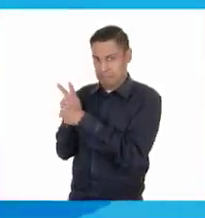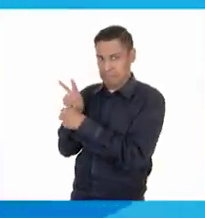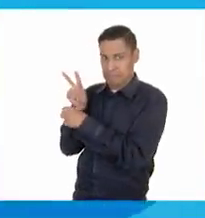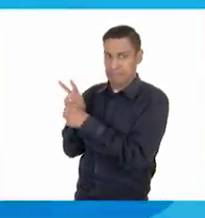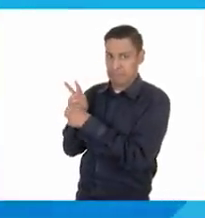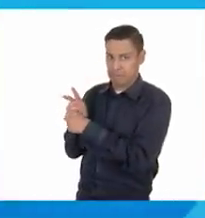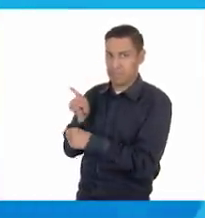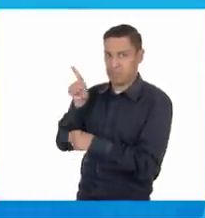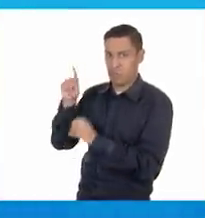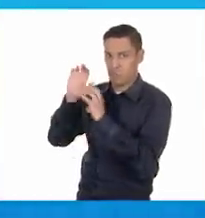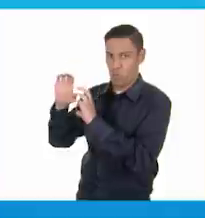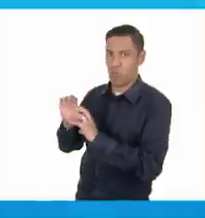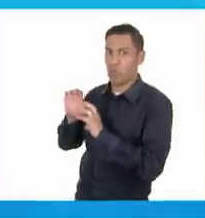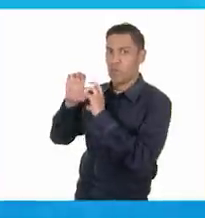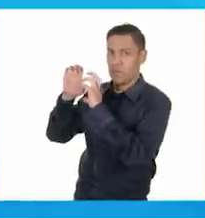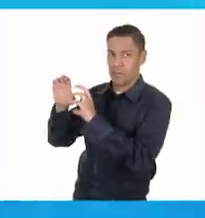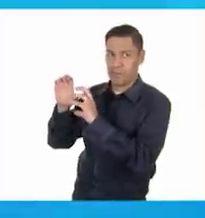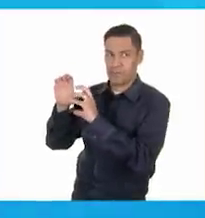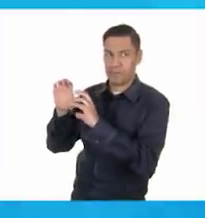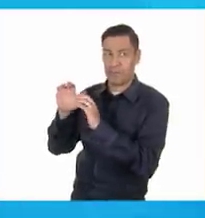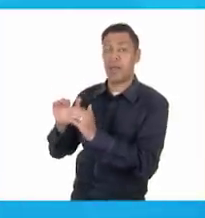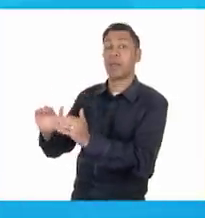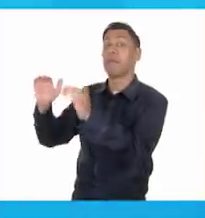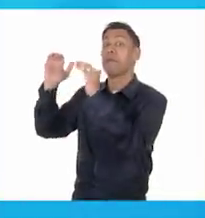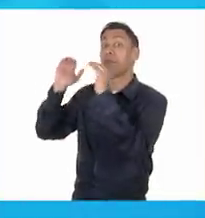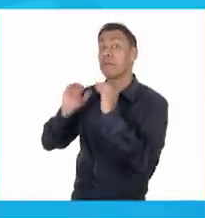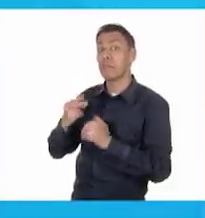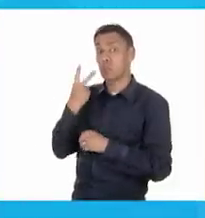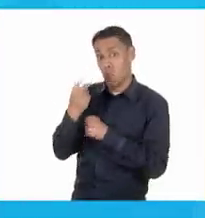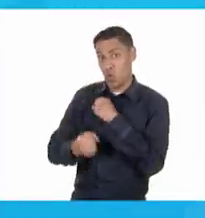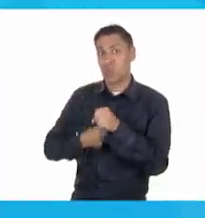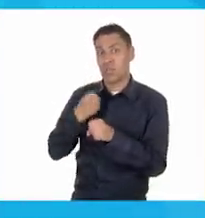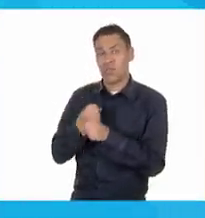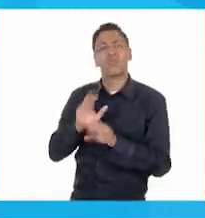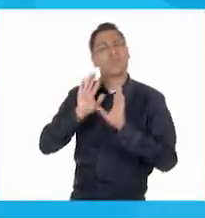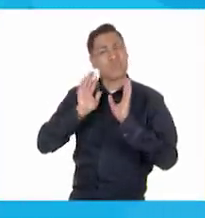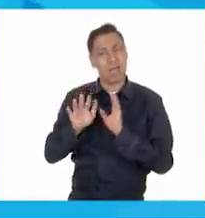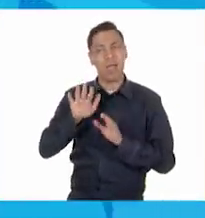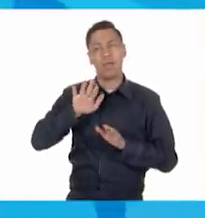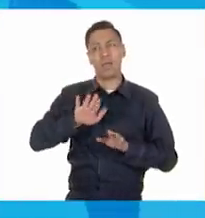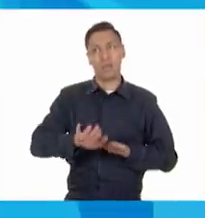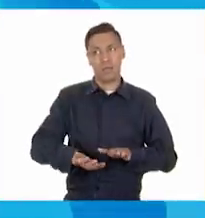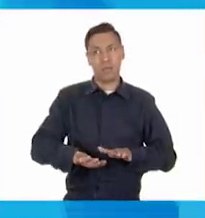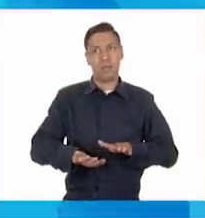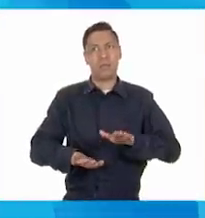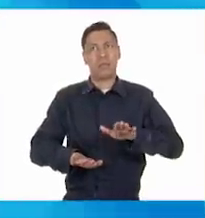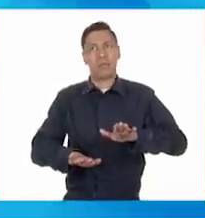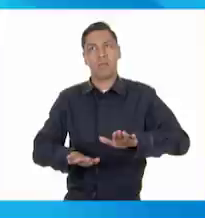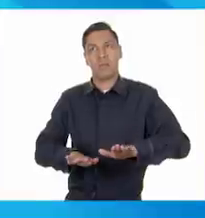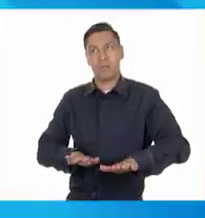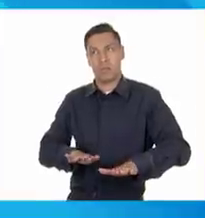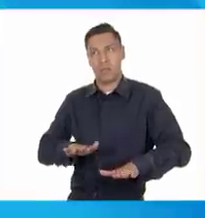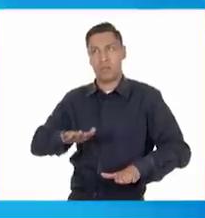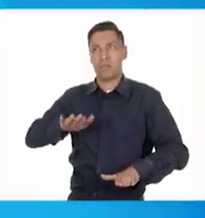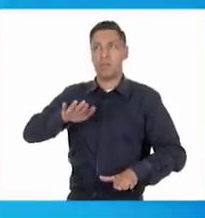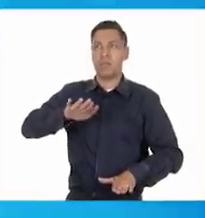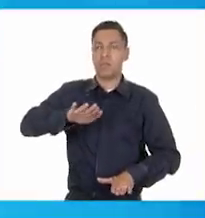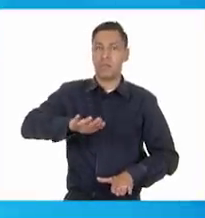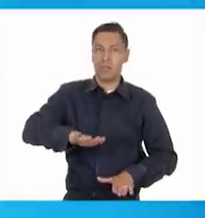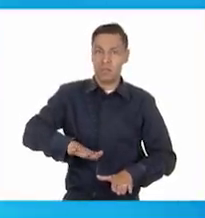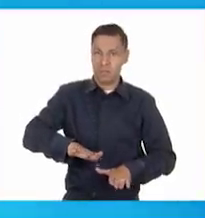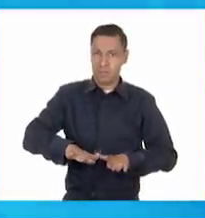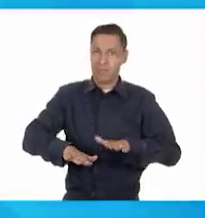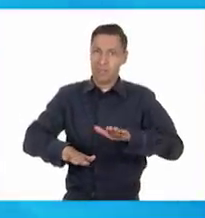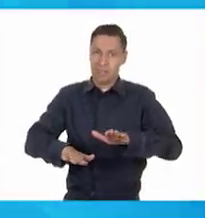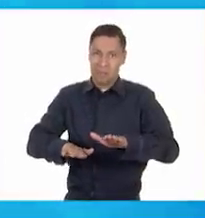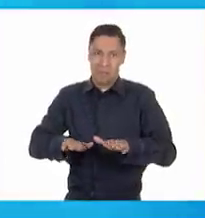años, comenzamos a caminar. Pero por eso el dicho, ¿verdad? Primero hay que comenzar a gatear para